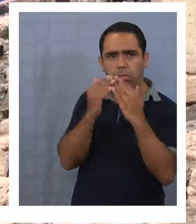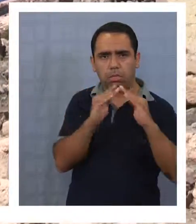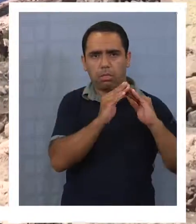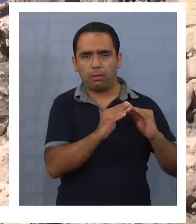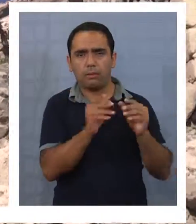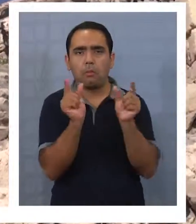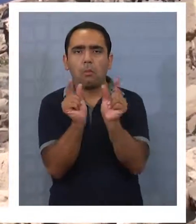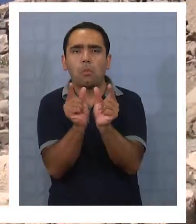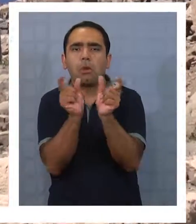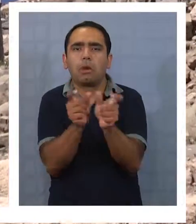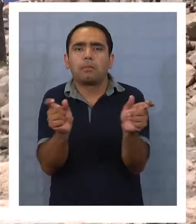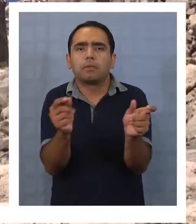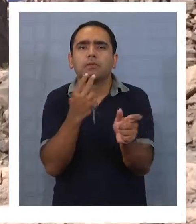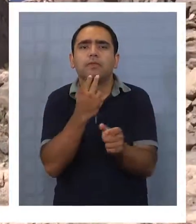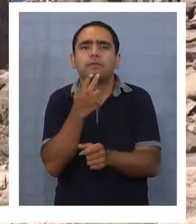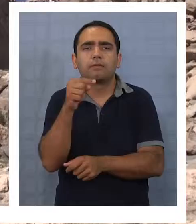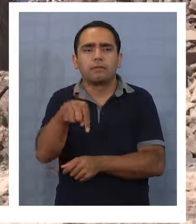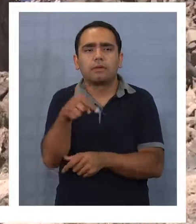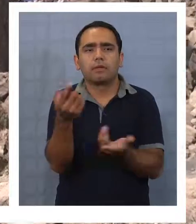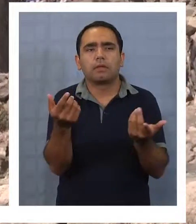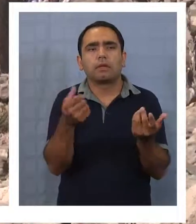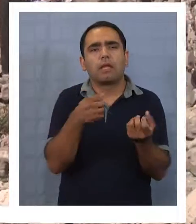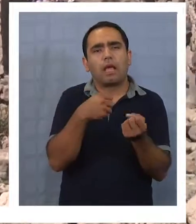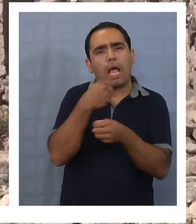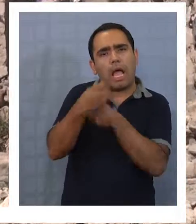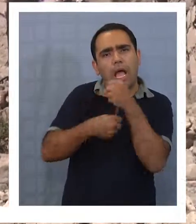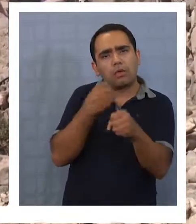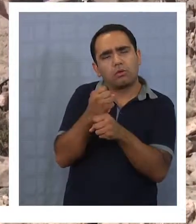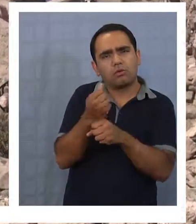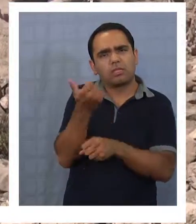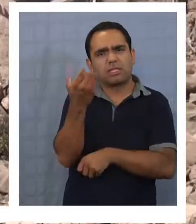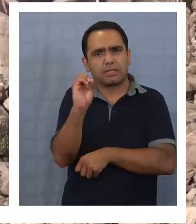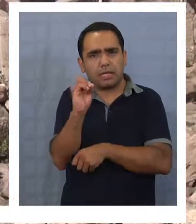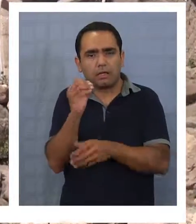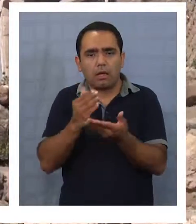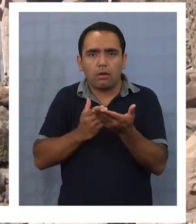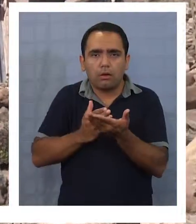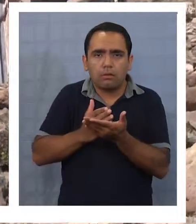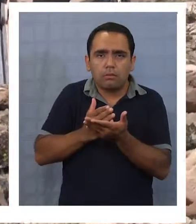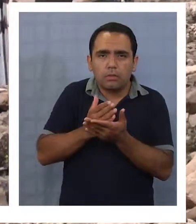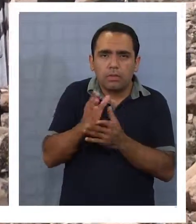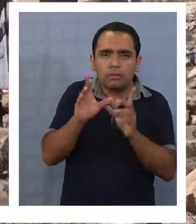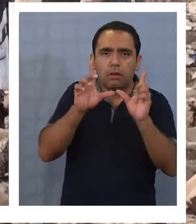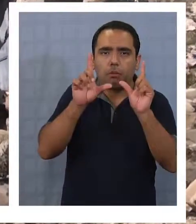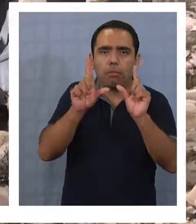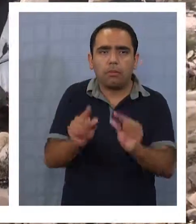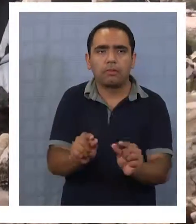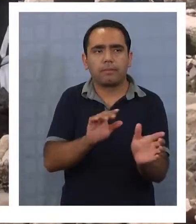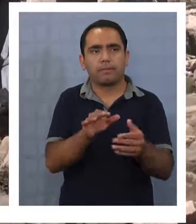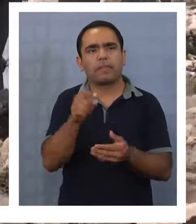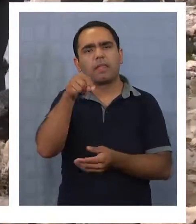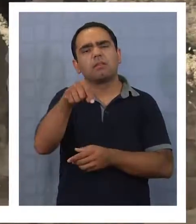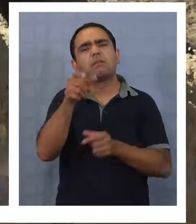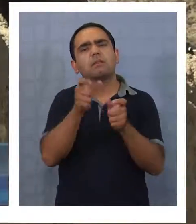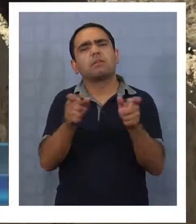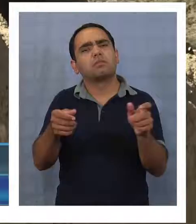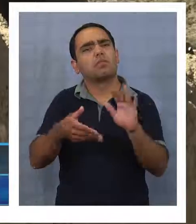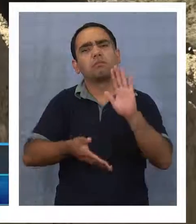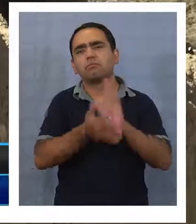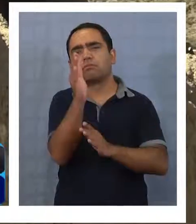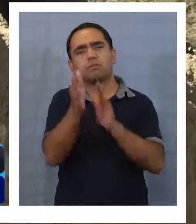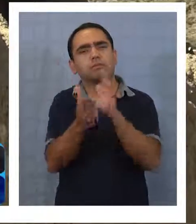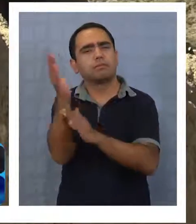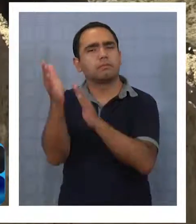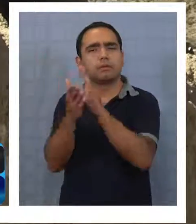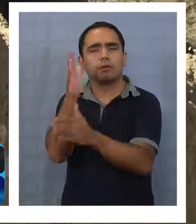habitantes a partir de los años 60. Se empezó a deshabitar porque ya no era comercial lo que había acá. Era muy poco la